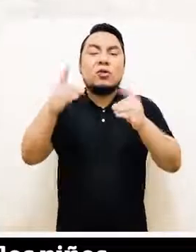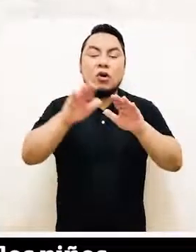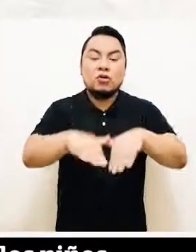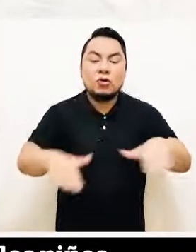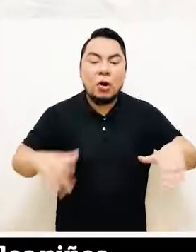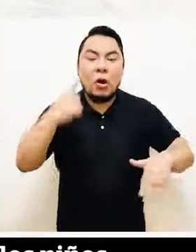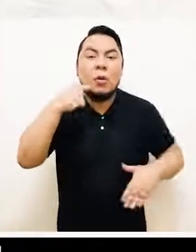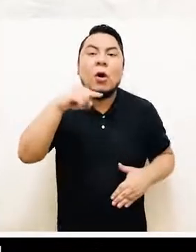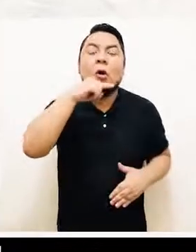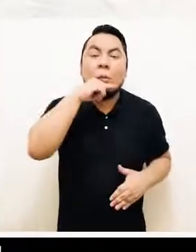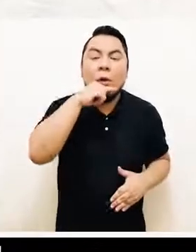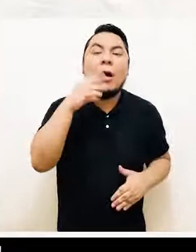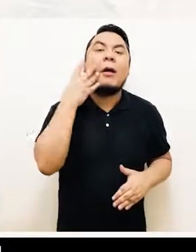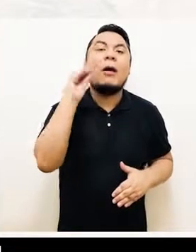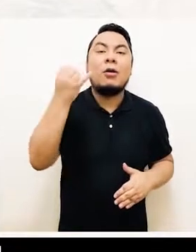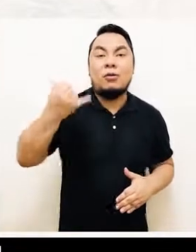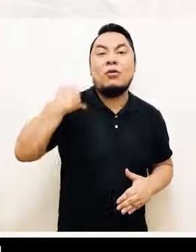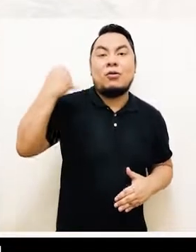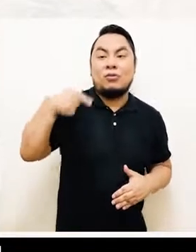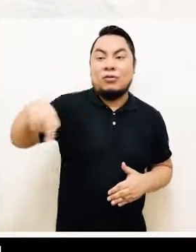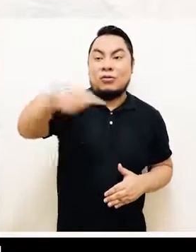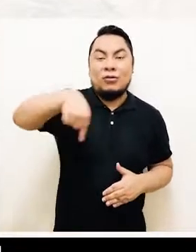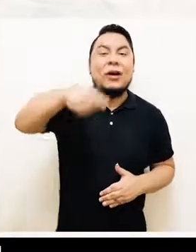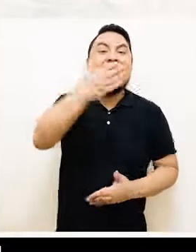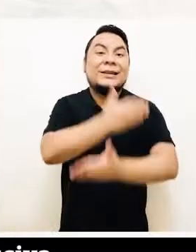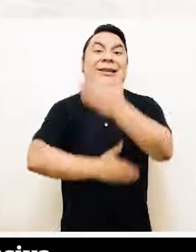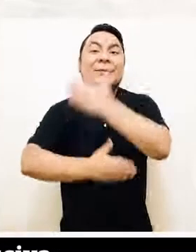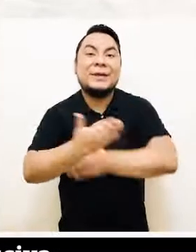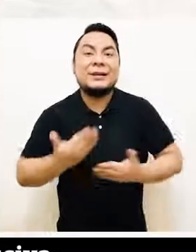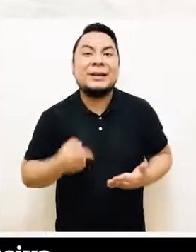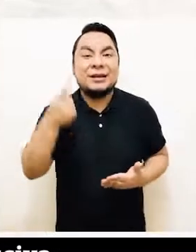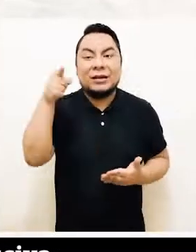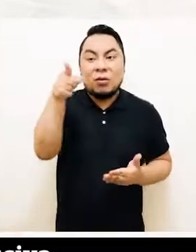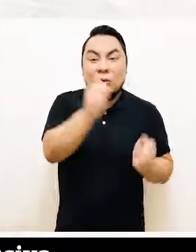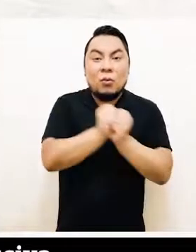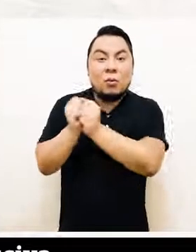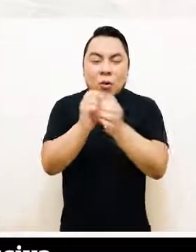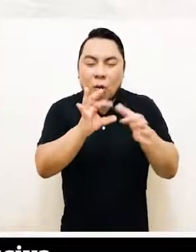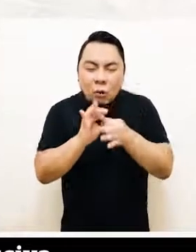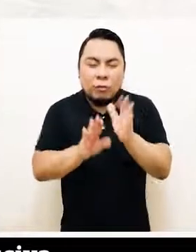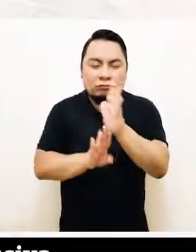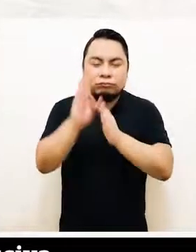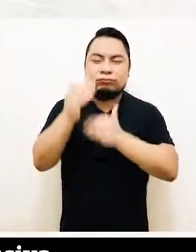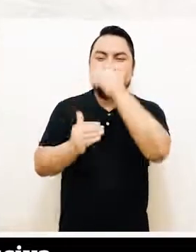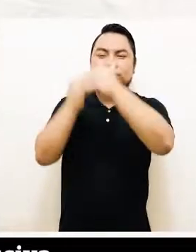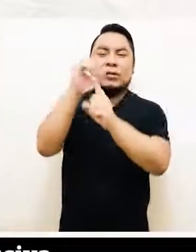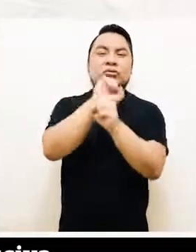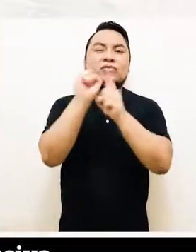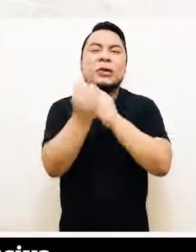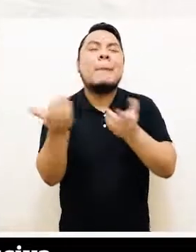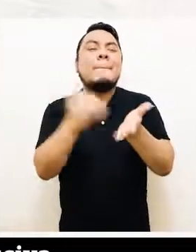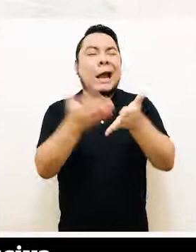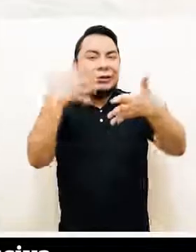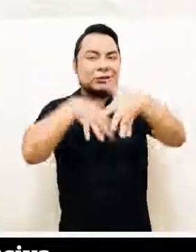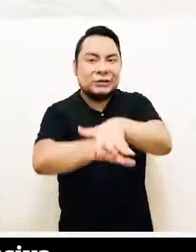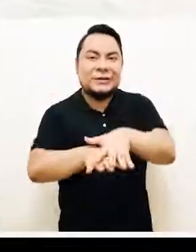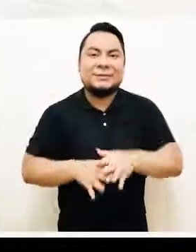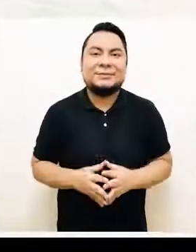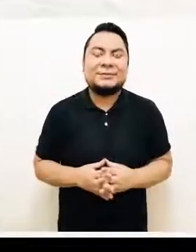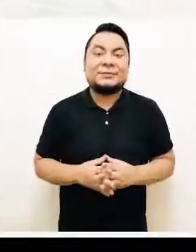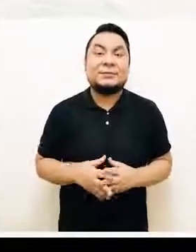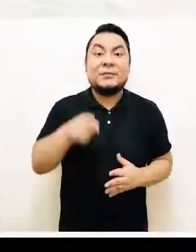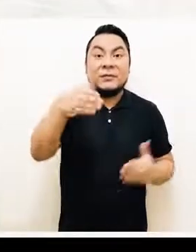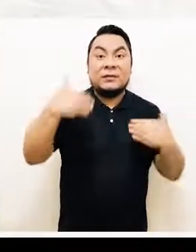de las niñas, los niños, adolescentes o jóvenes con discapacidad para juntos construir una sociedad más inclusiva.